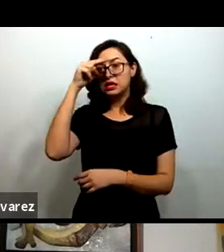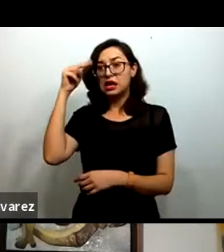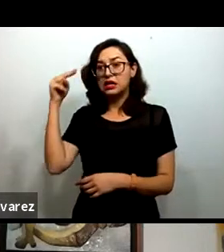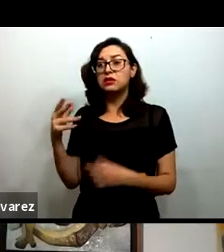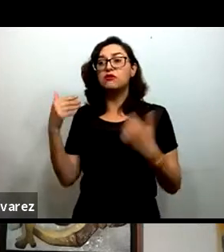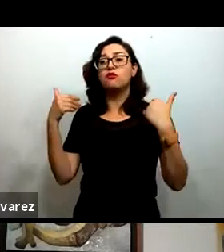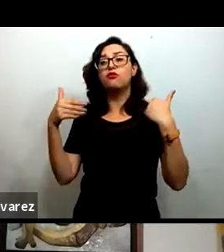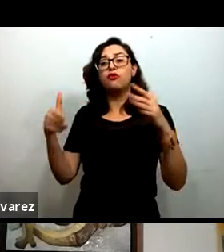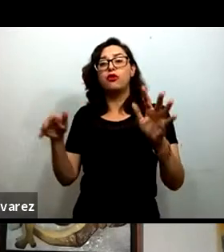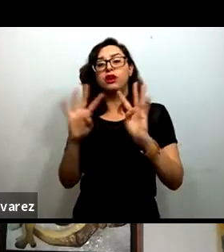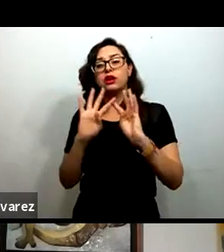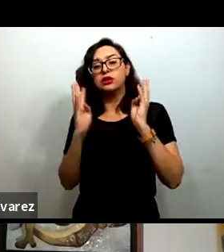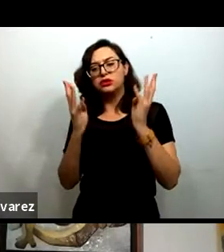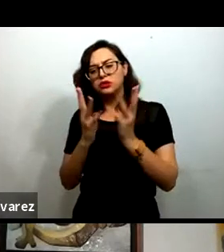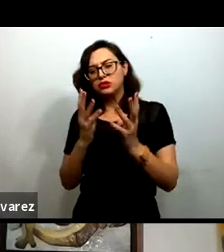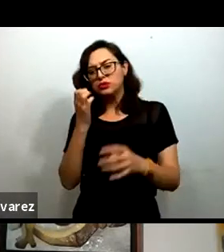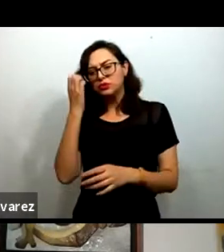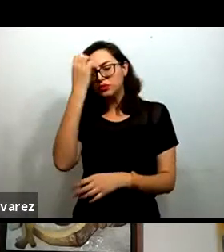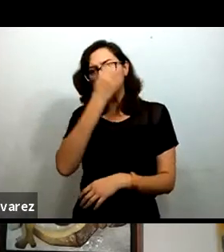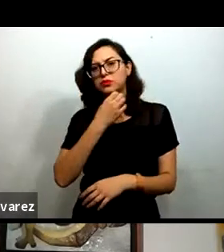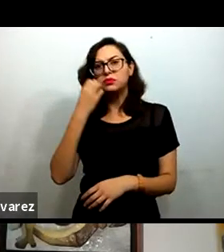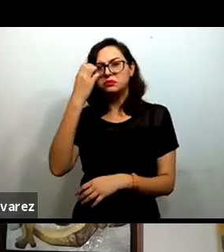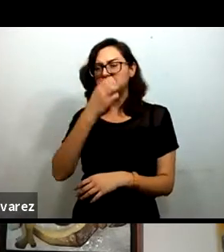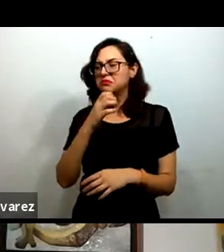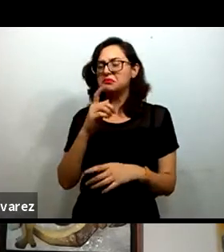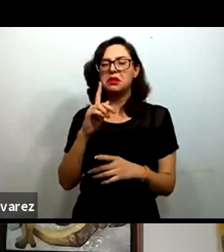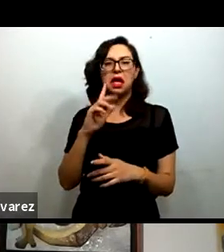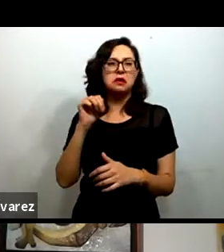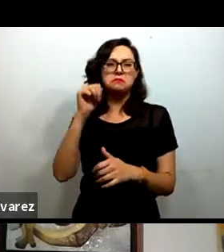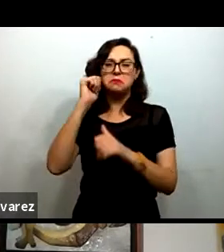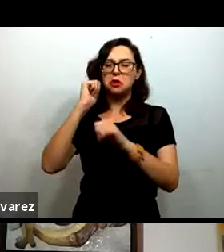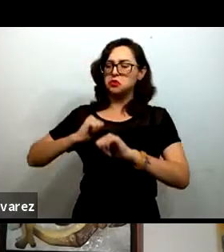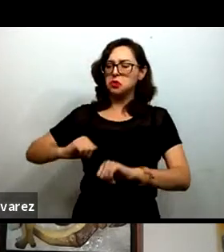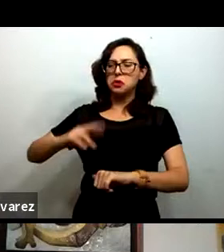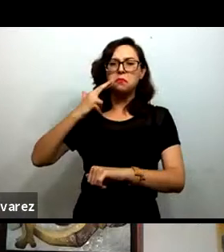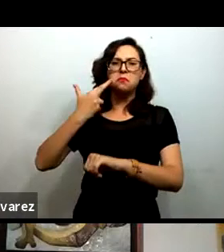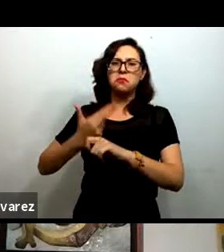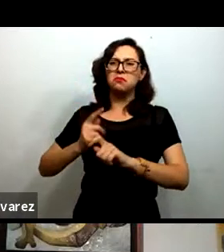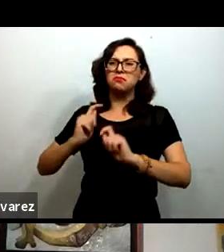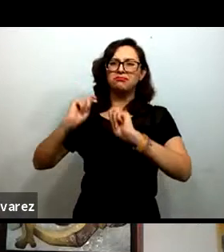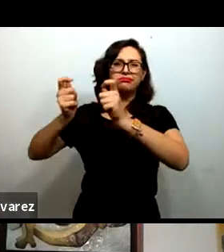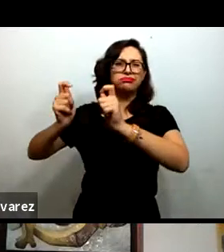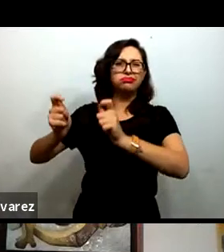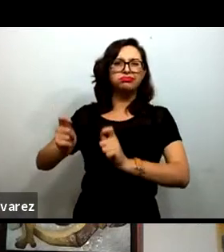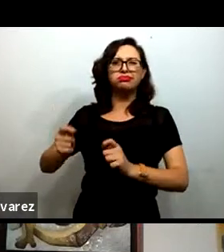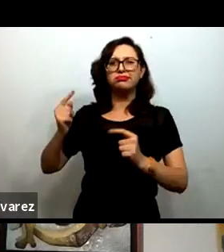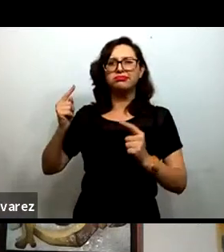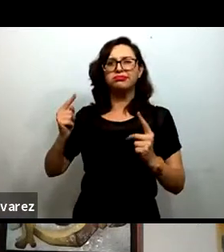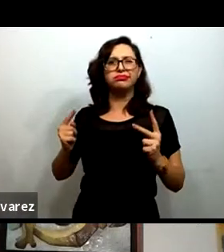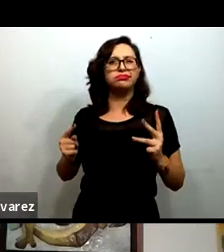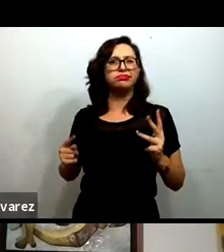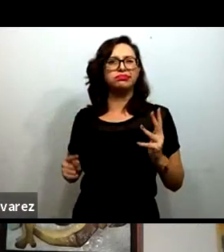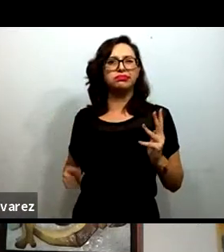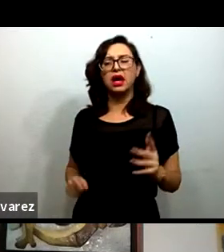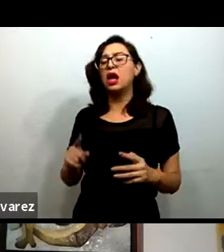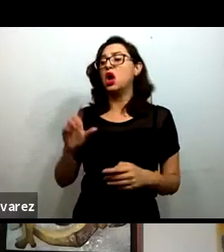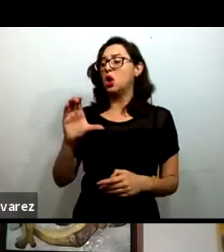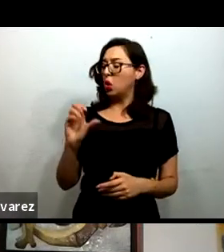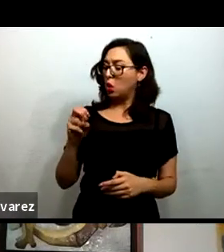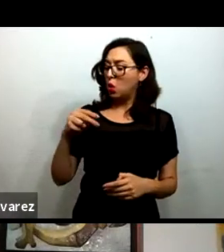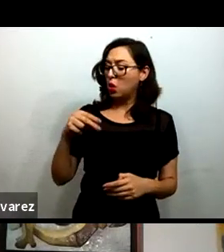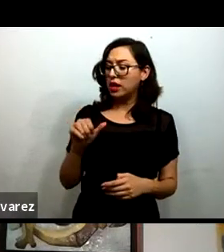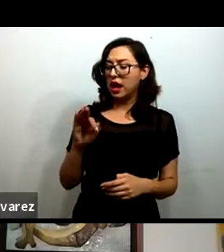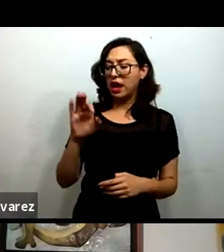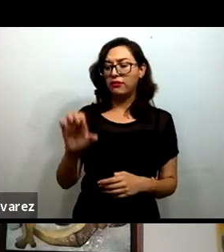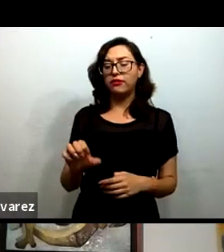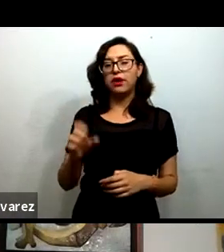y anterior a él yo tuve muchos cargos, entre ellos directora de Educación Comunitaria e Inclusión Social en CONAFEP, directora